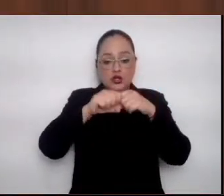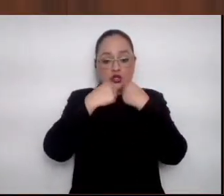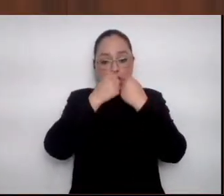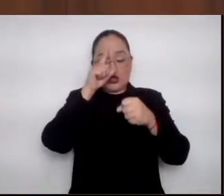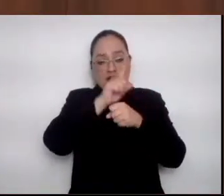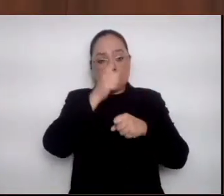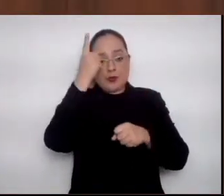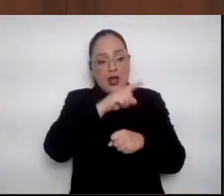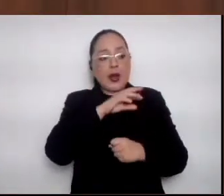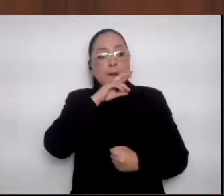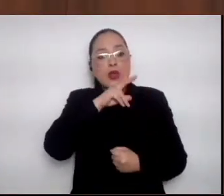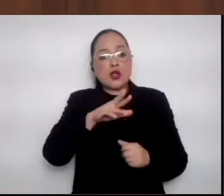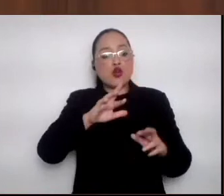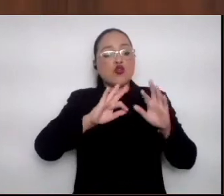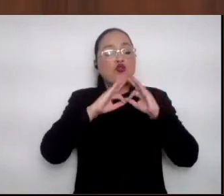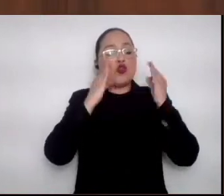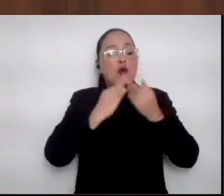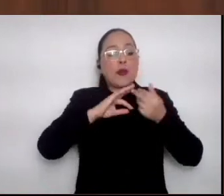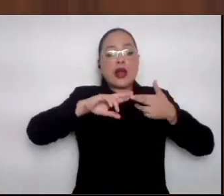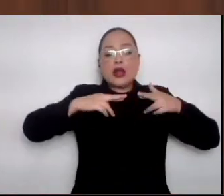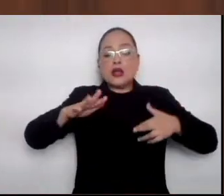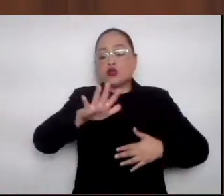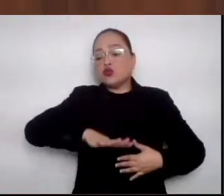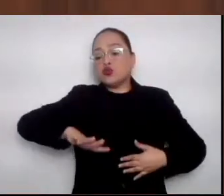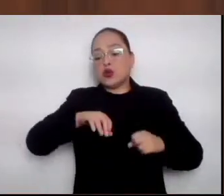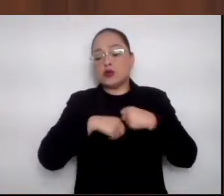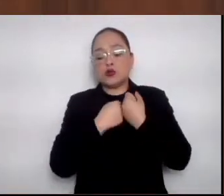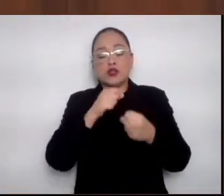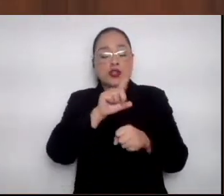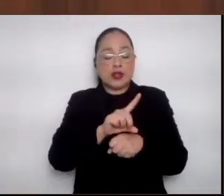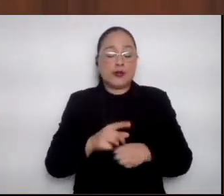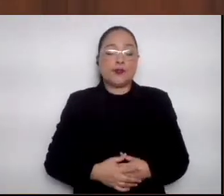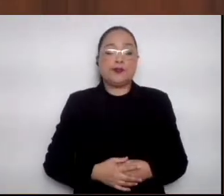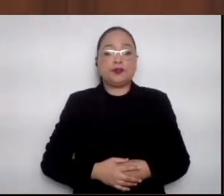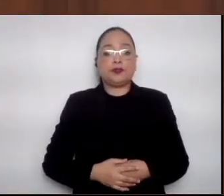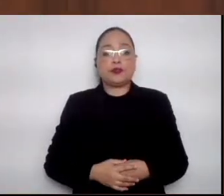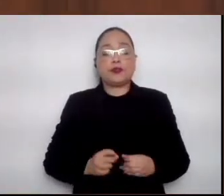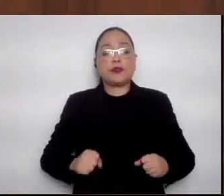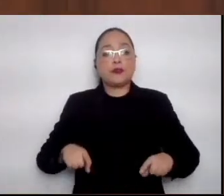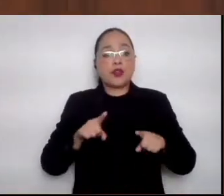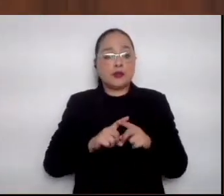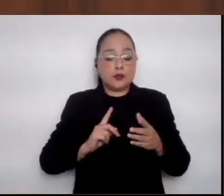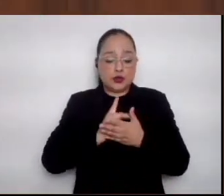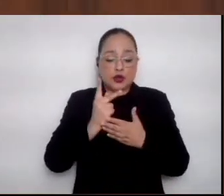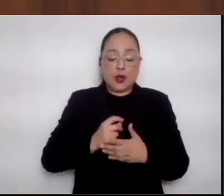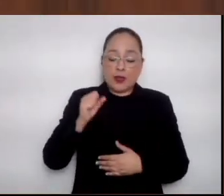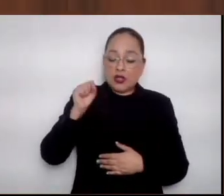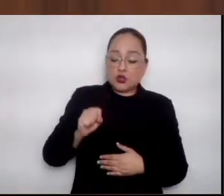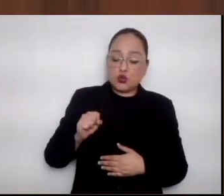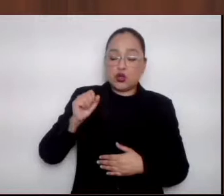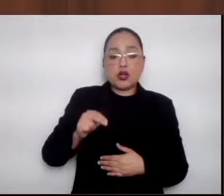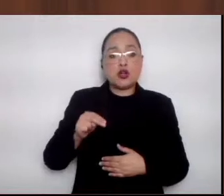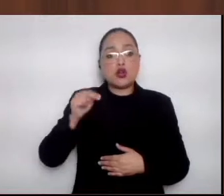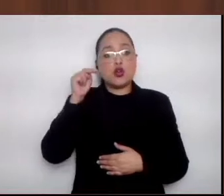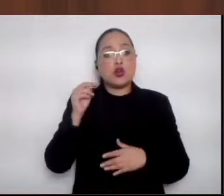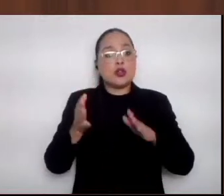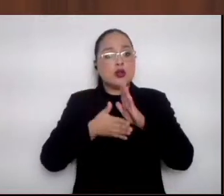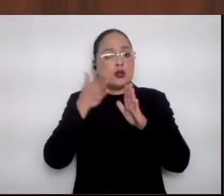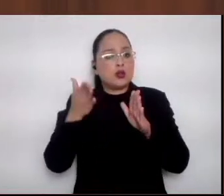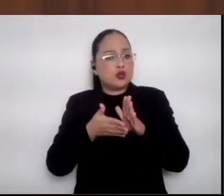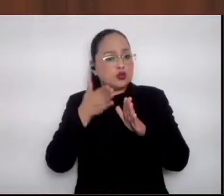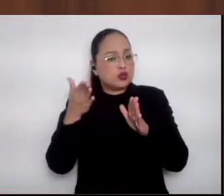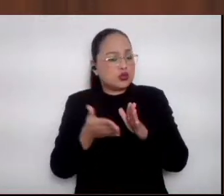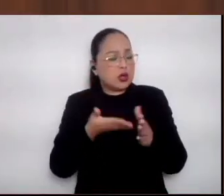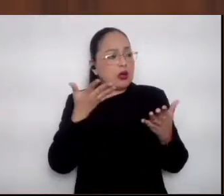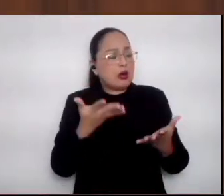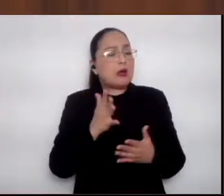desafortunadamente hemos perdido. Y respecto del programa de obras en la zona sur y en la zona norte del Estado, veo